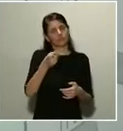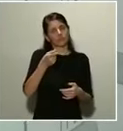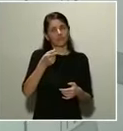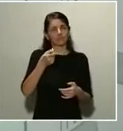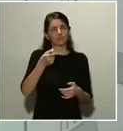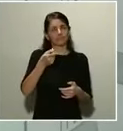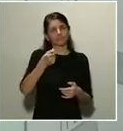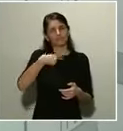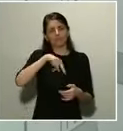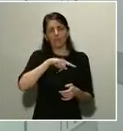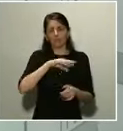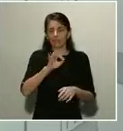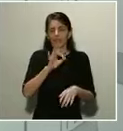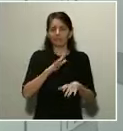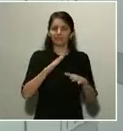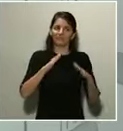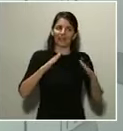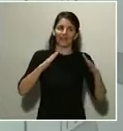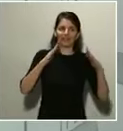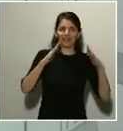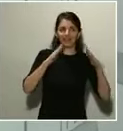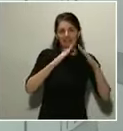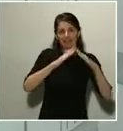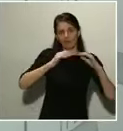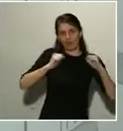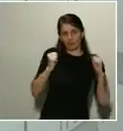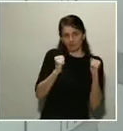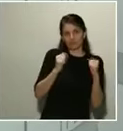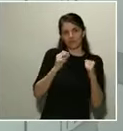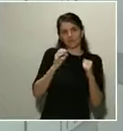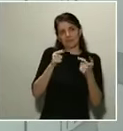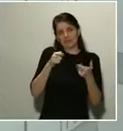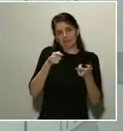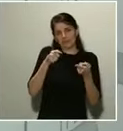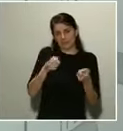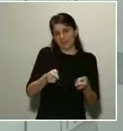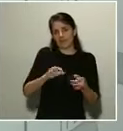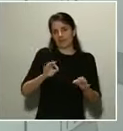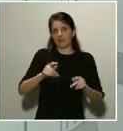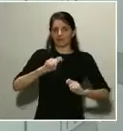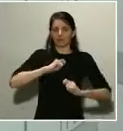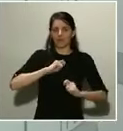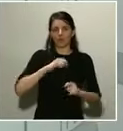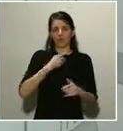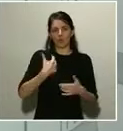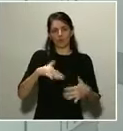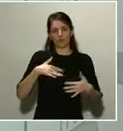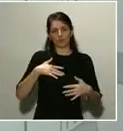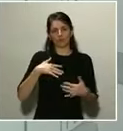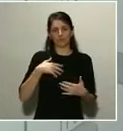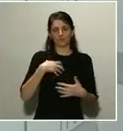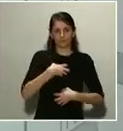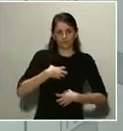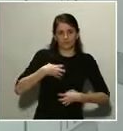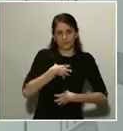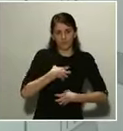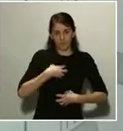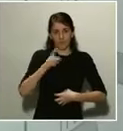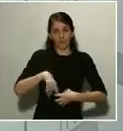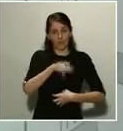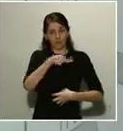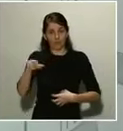el confinamiento y la permanencia en las casas produce un cierto desgaste también en las personas, pues habrá que,